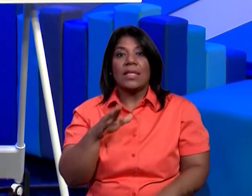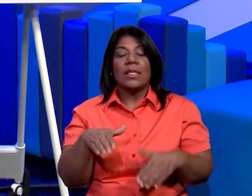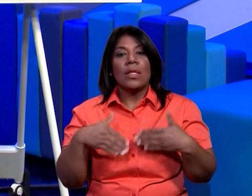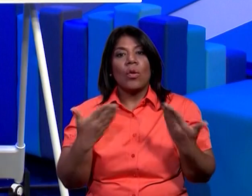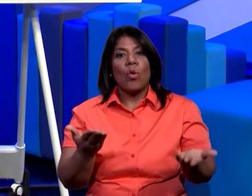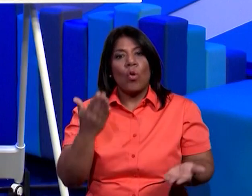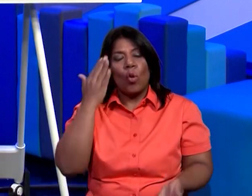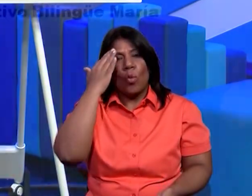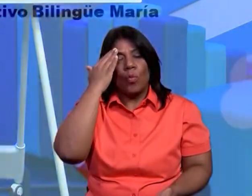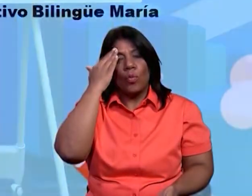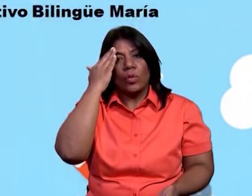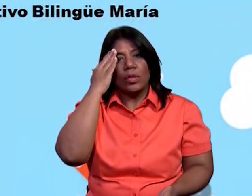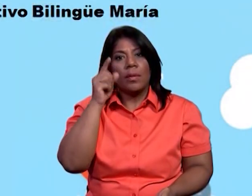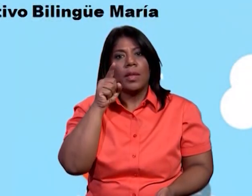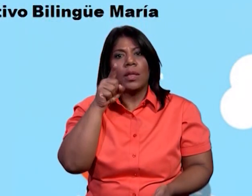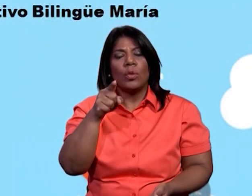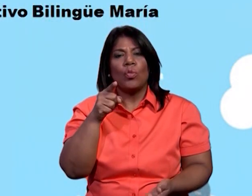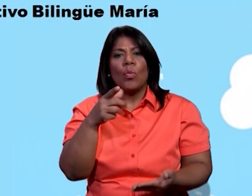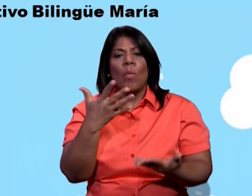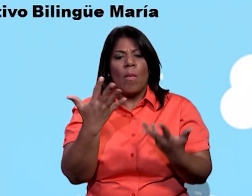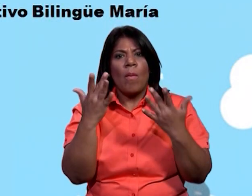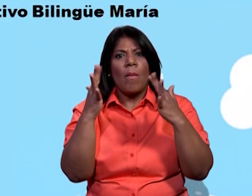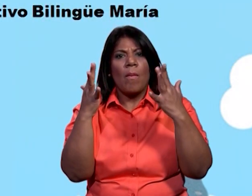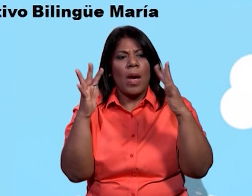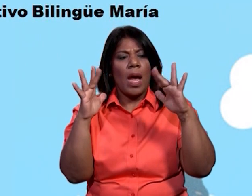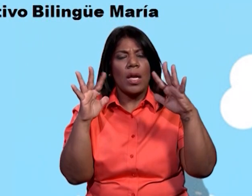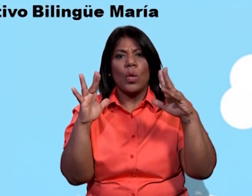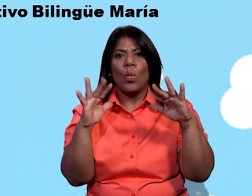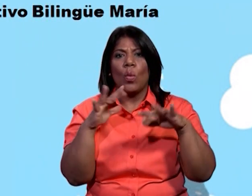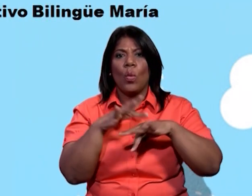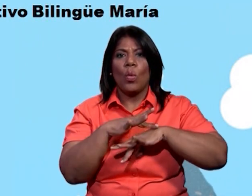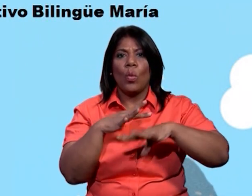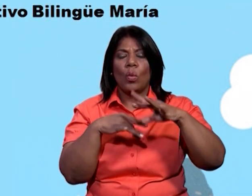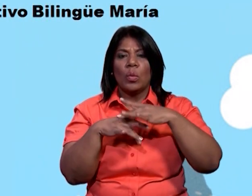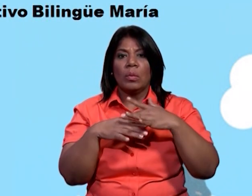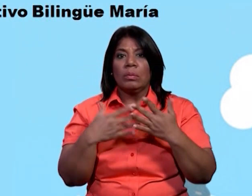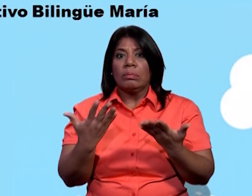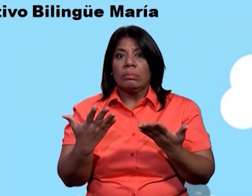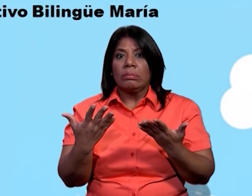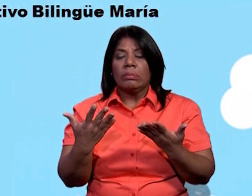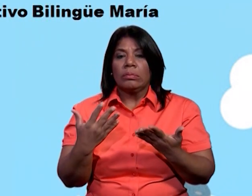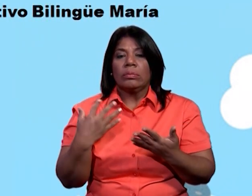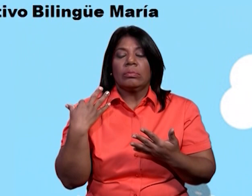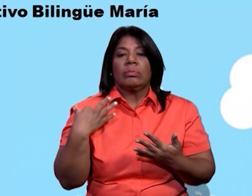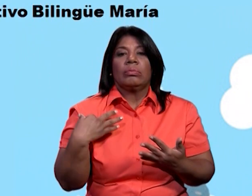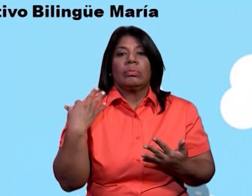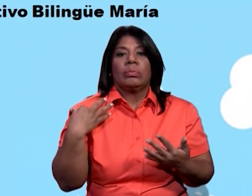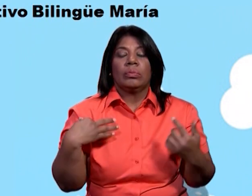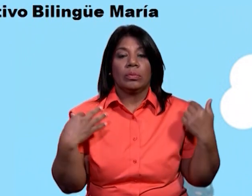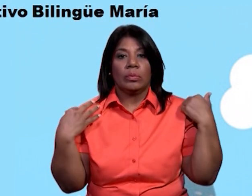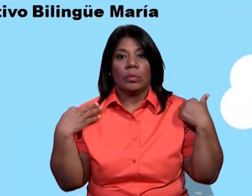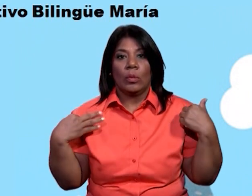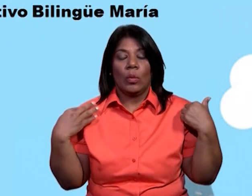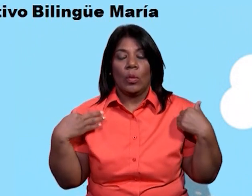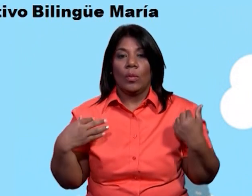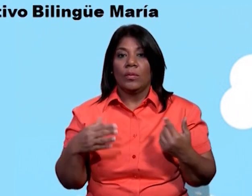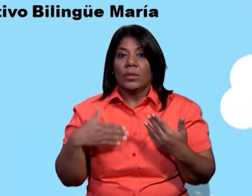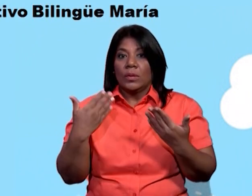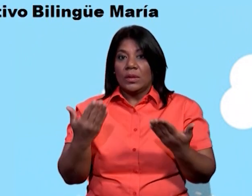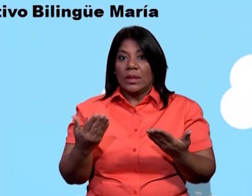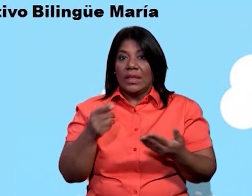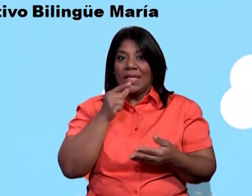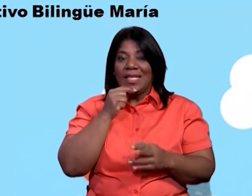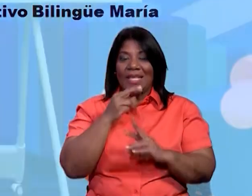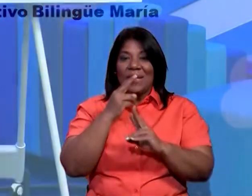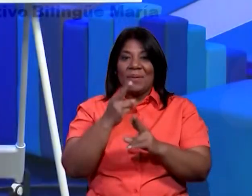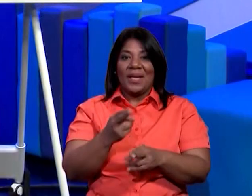sabes cuando tu mano toca algo como sabes si algo rosa tu hombro esta pregunta no las va